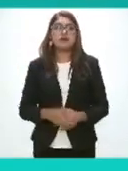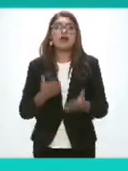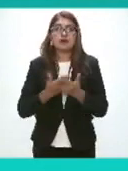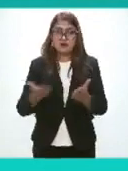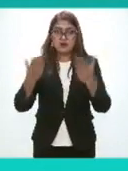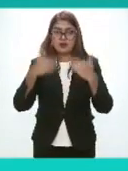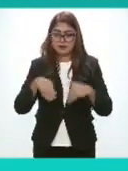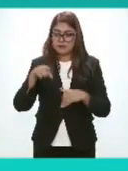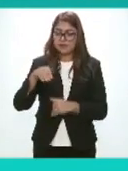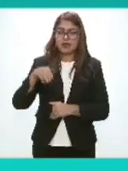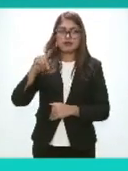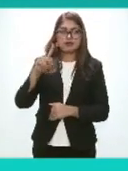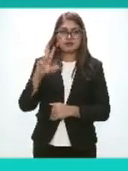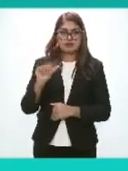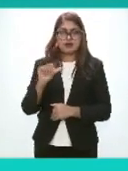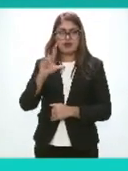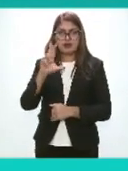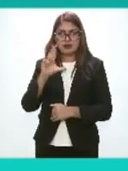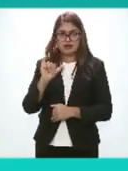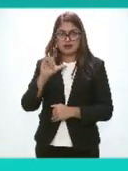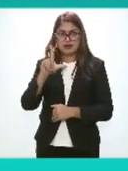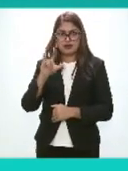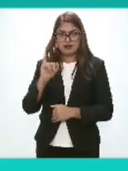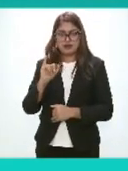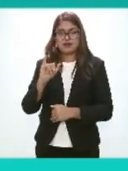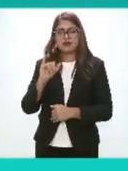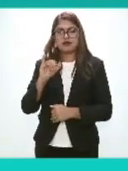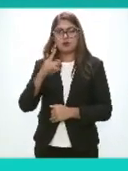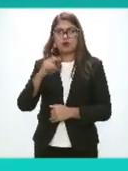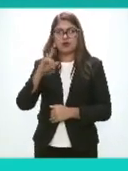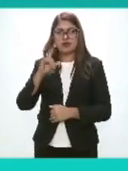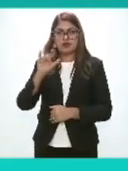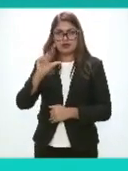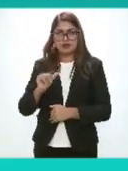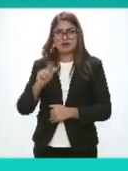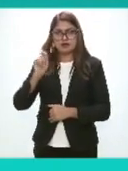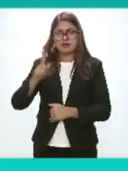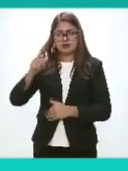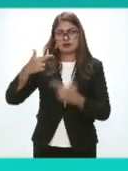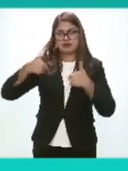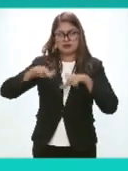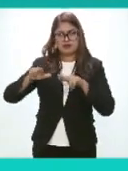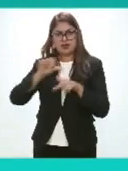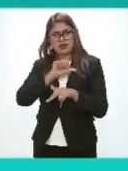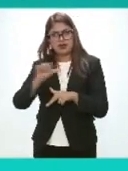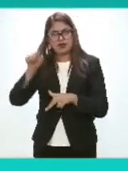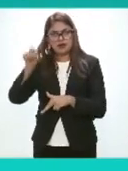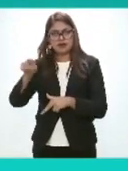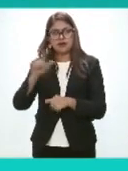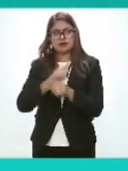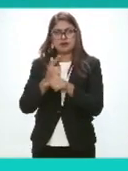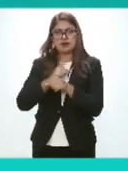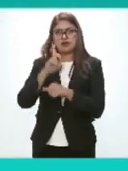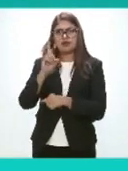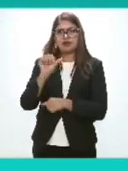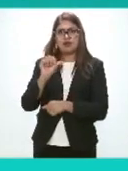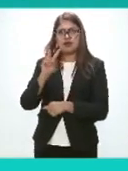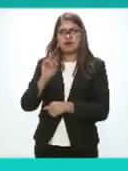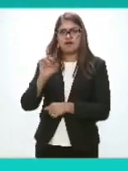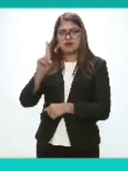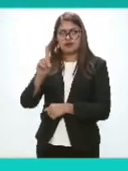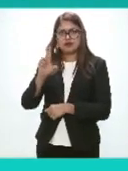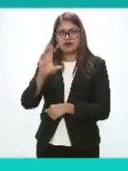Maestra Areli Cano Guadiana Directora General de Transparencia De Auditoría Superior De la Federación En representación Del licenciado David Rogelio